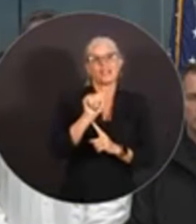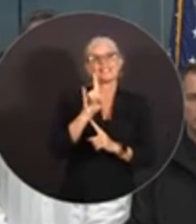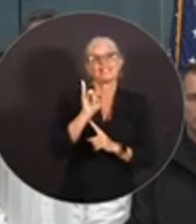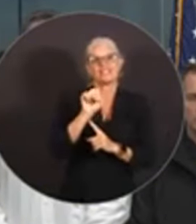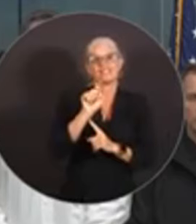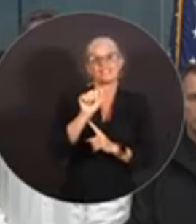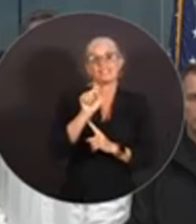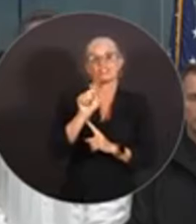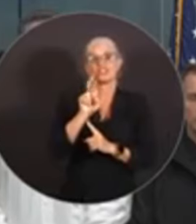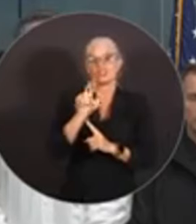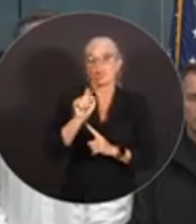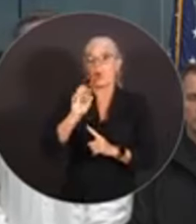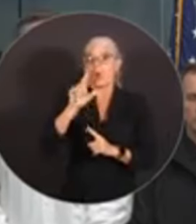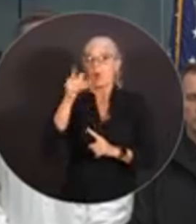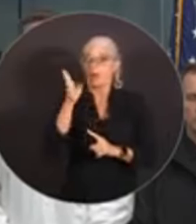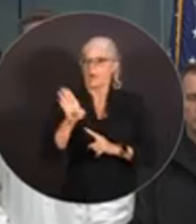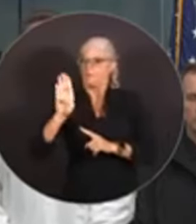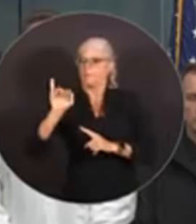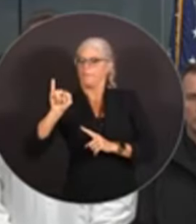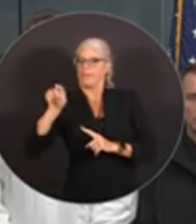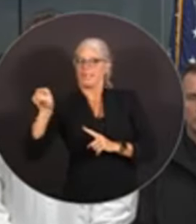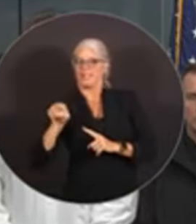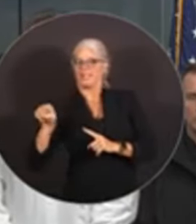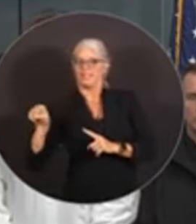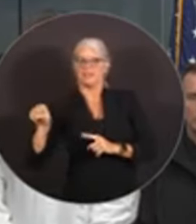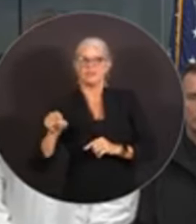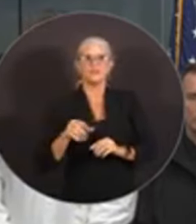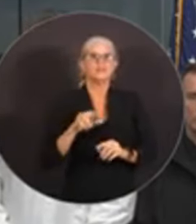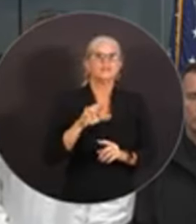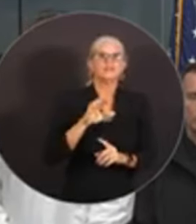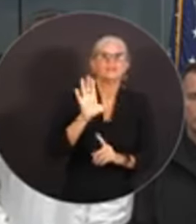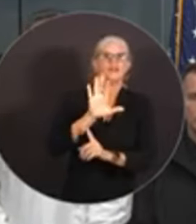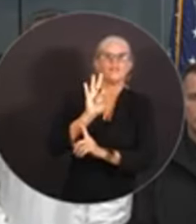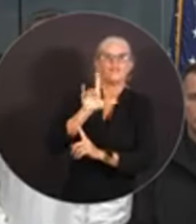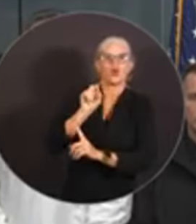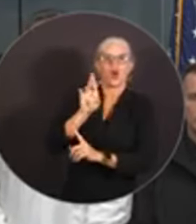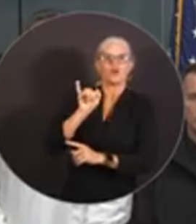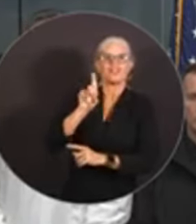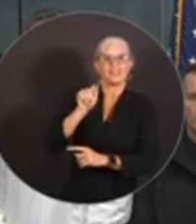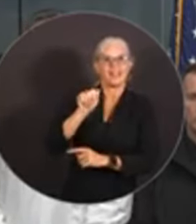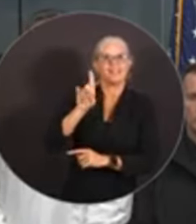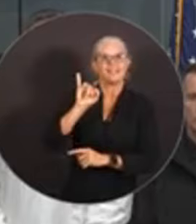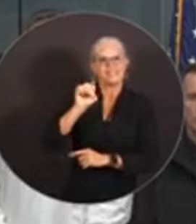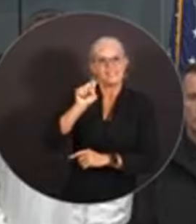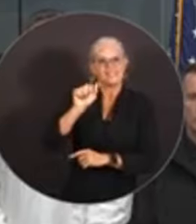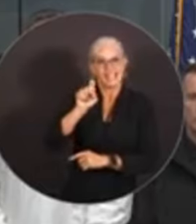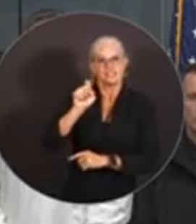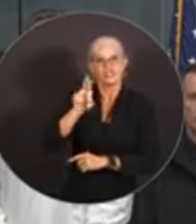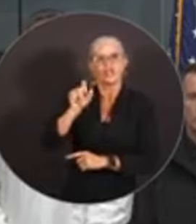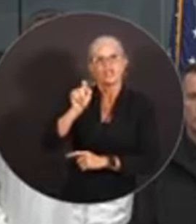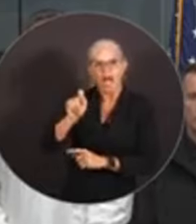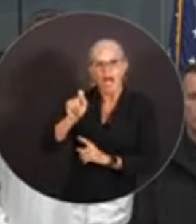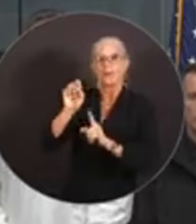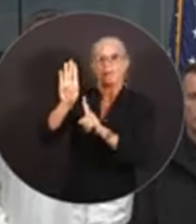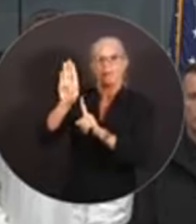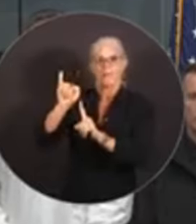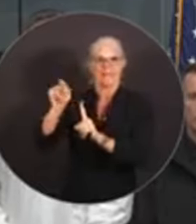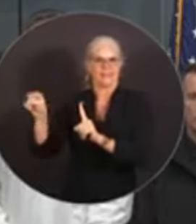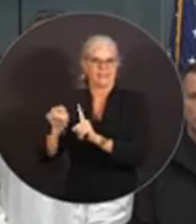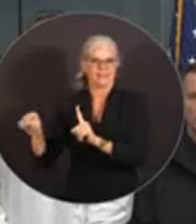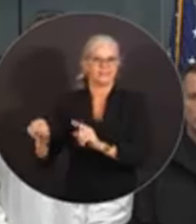floridadisaster.biz El Departamento de Comercio activará el programa de